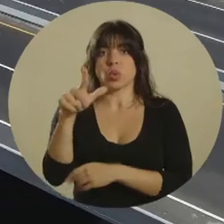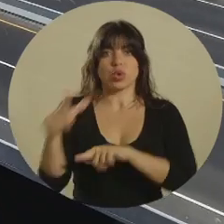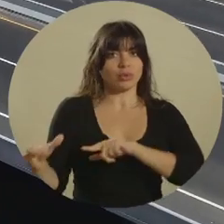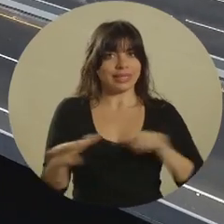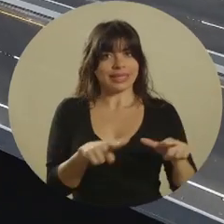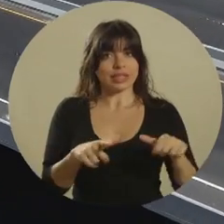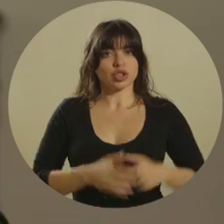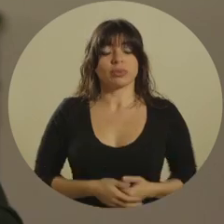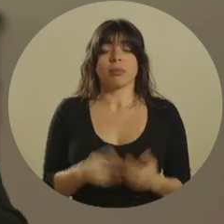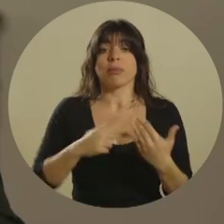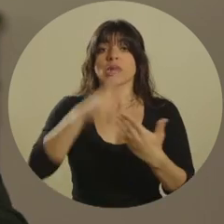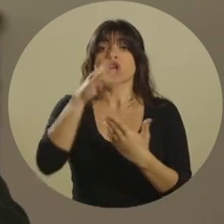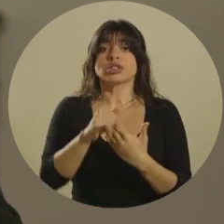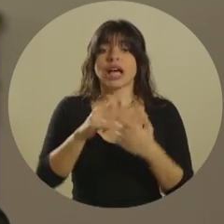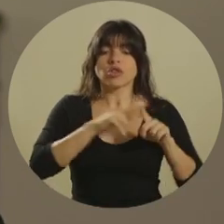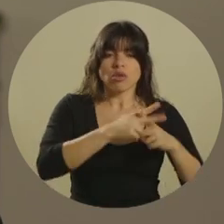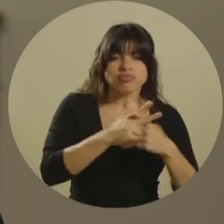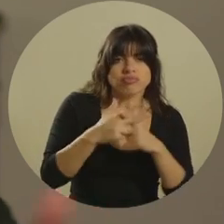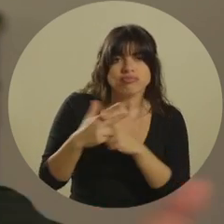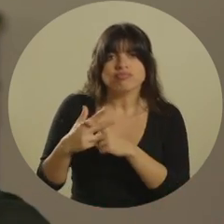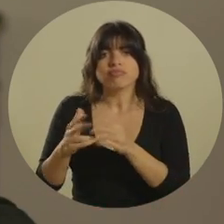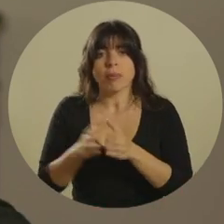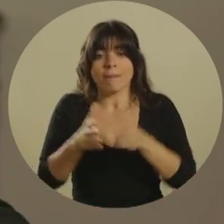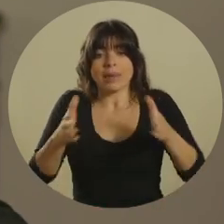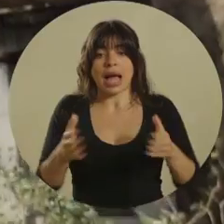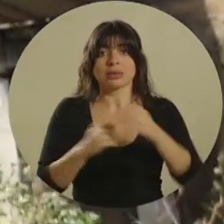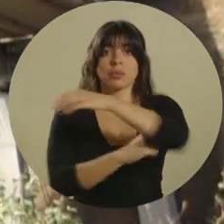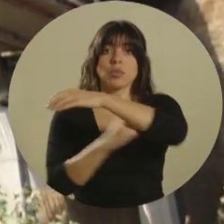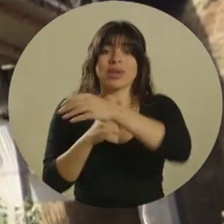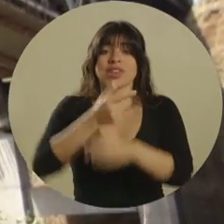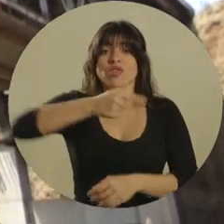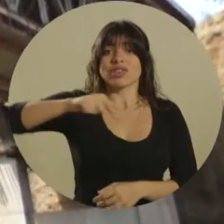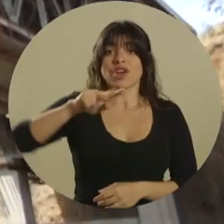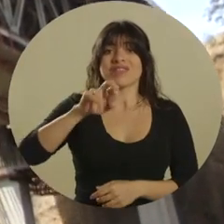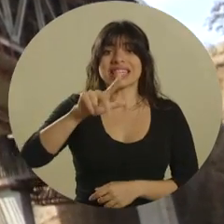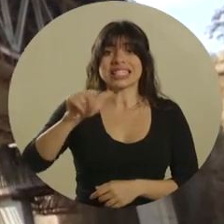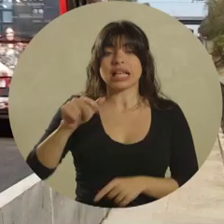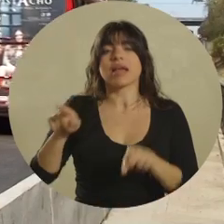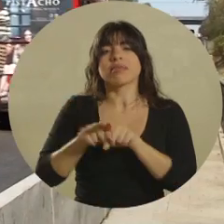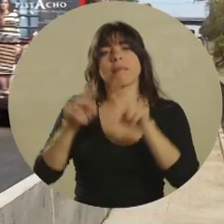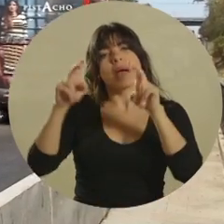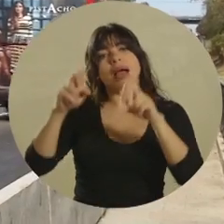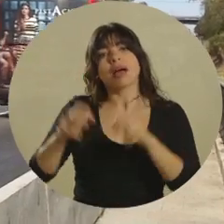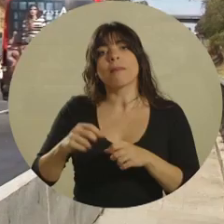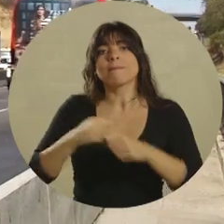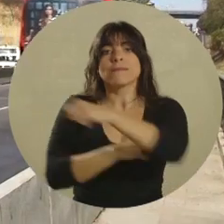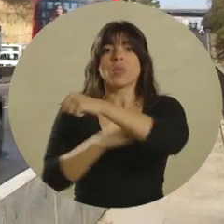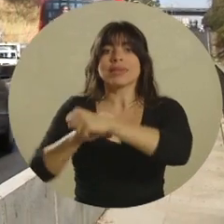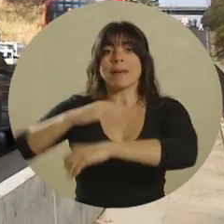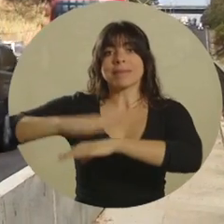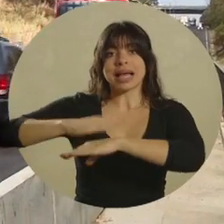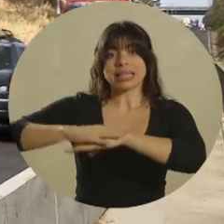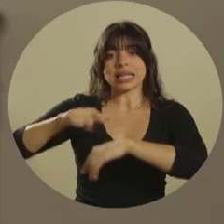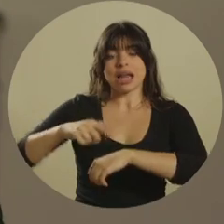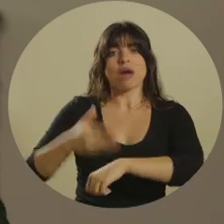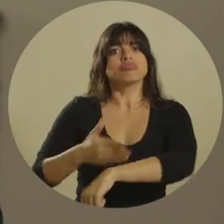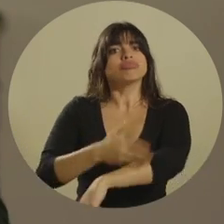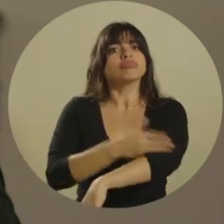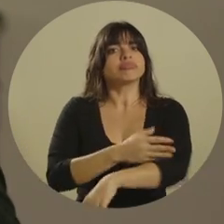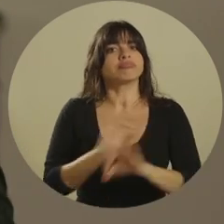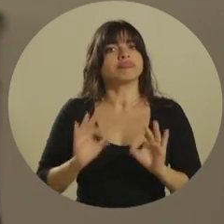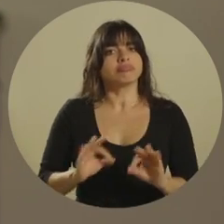mes de julio. Los proyectos de reparación y ampliación de los puentes sobre el río Virilla, incluido el llamado Puente de la Platina,